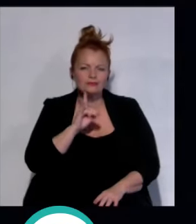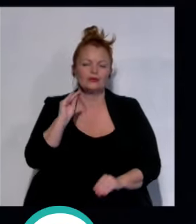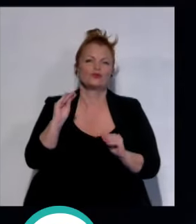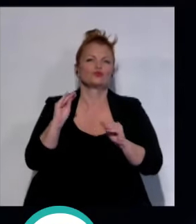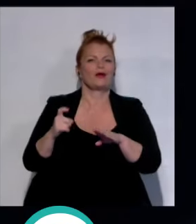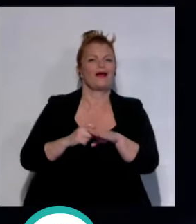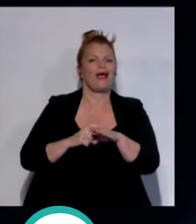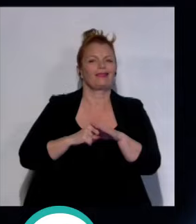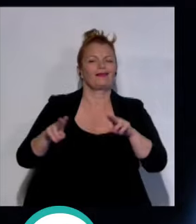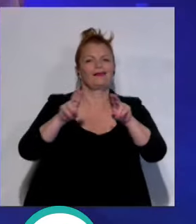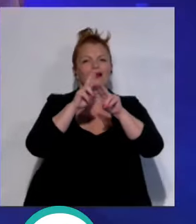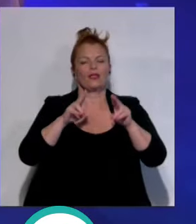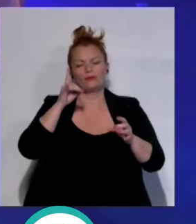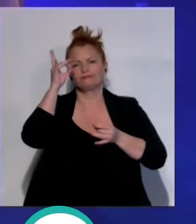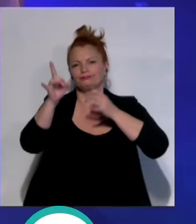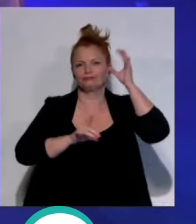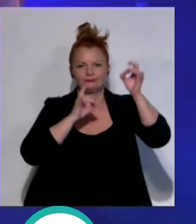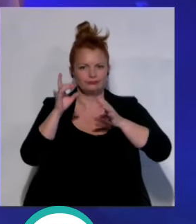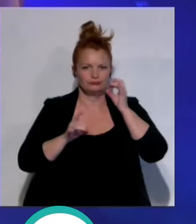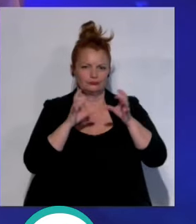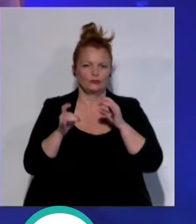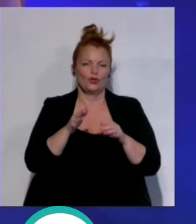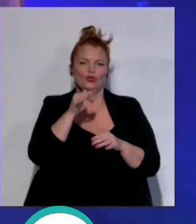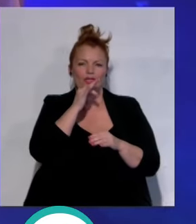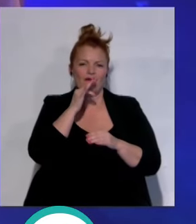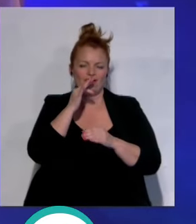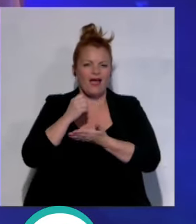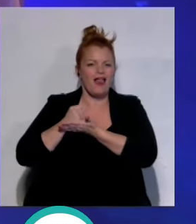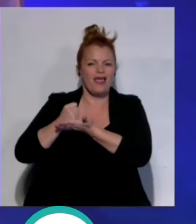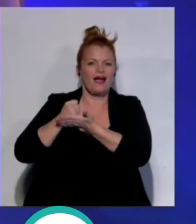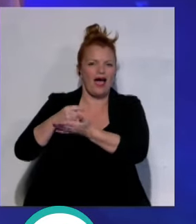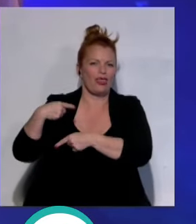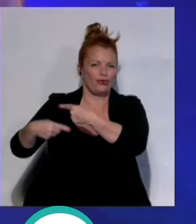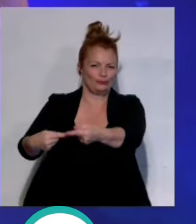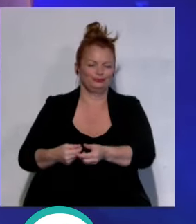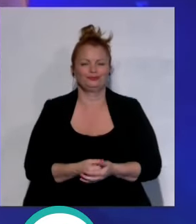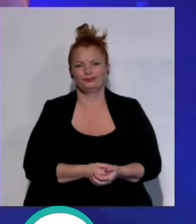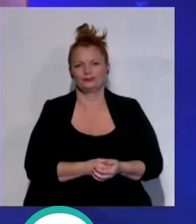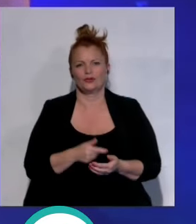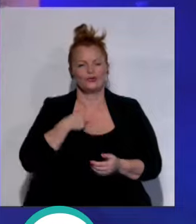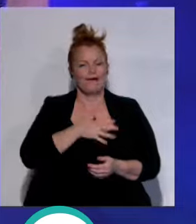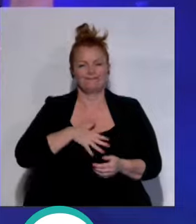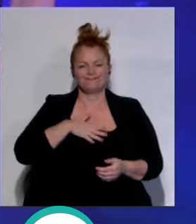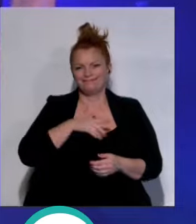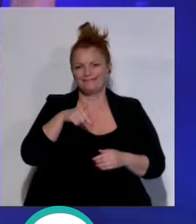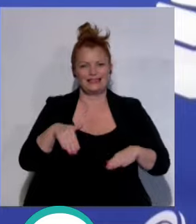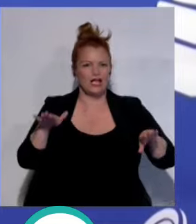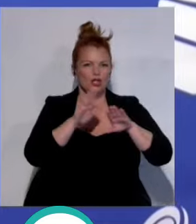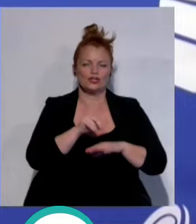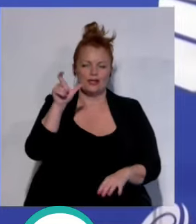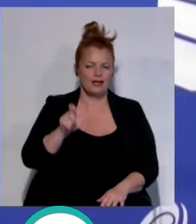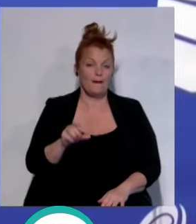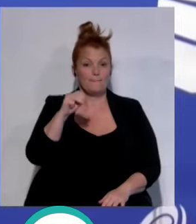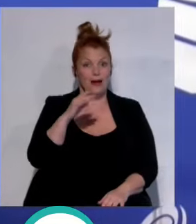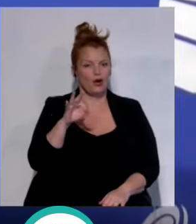internacional de sus creaciones e inmortal de su legado. Estoy encantadísima esta noche. Yo creo que Paco se